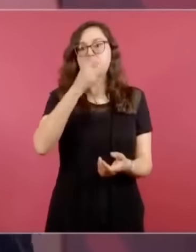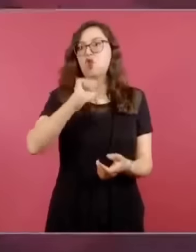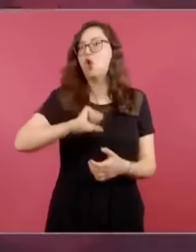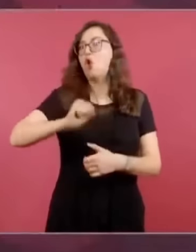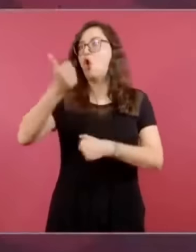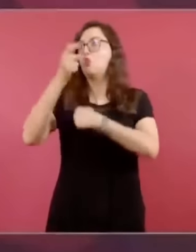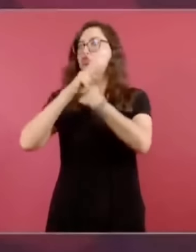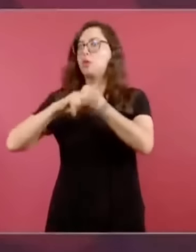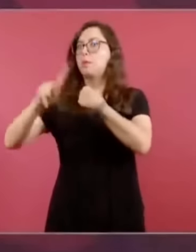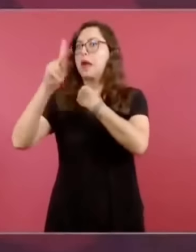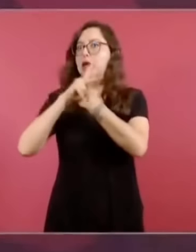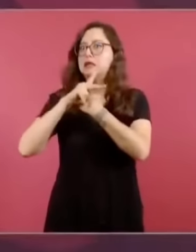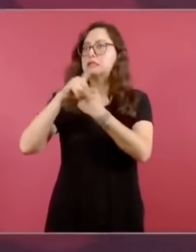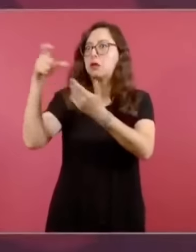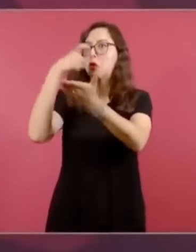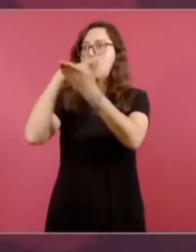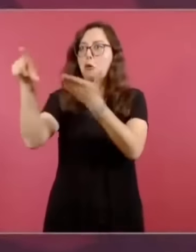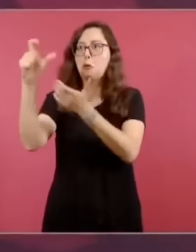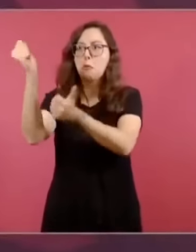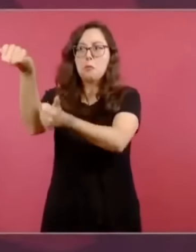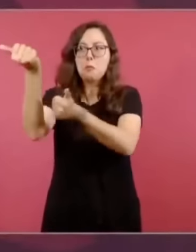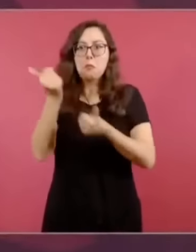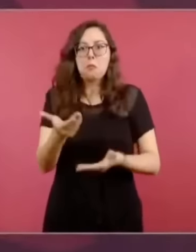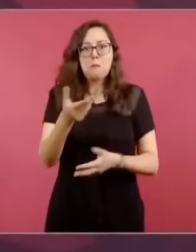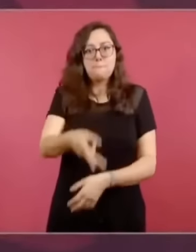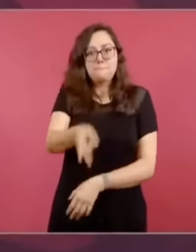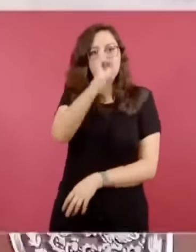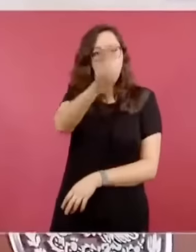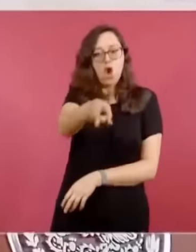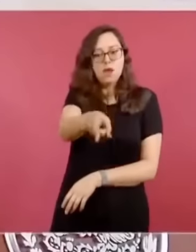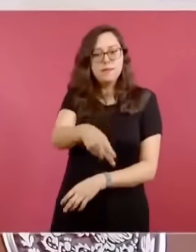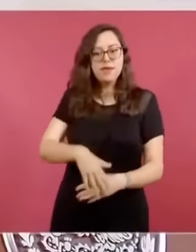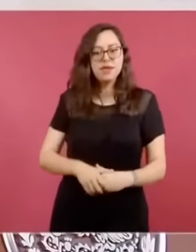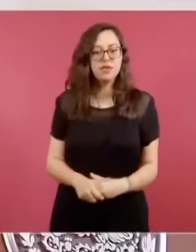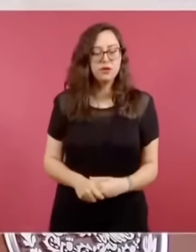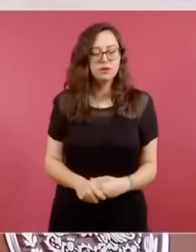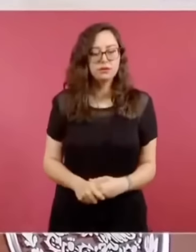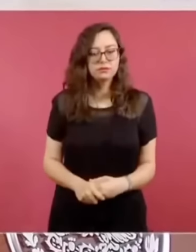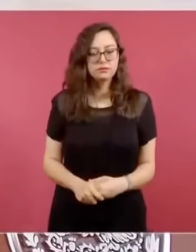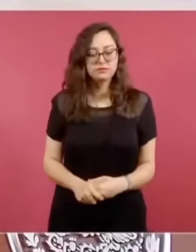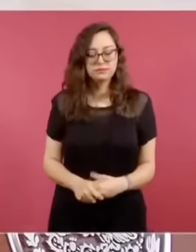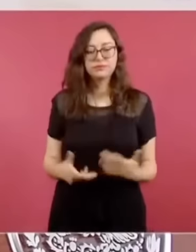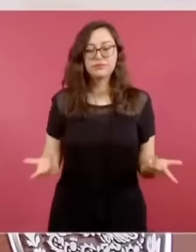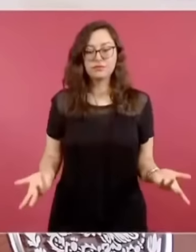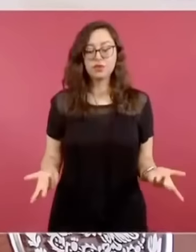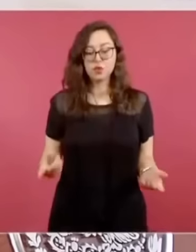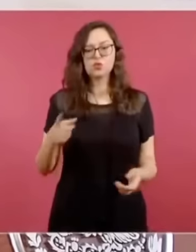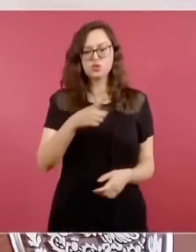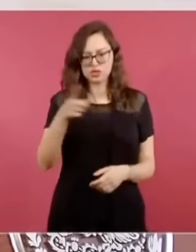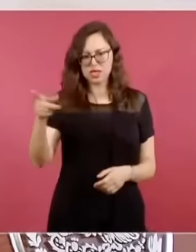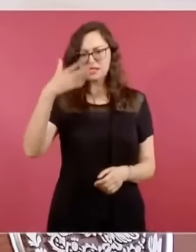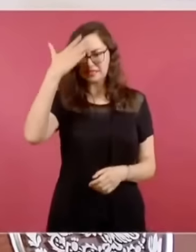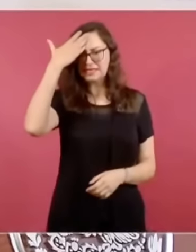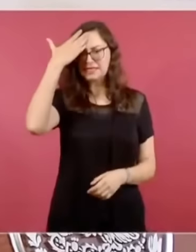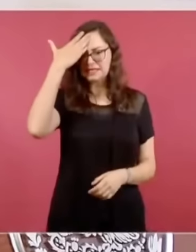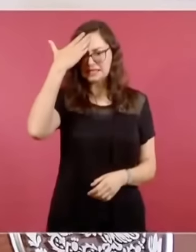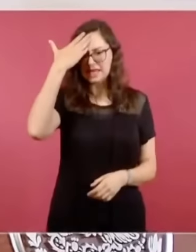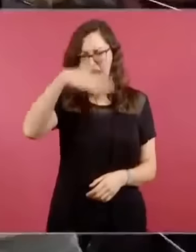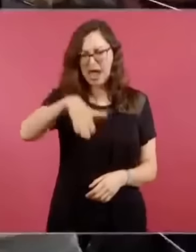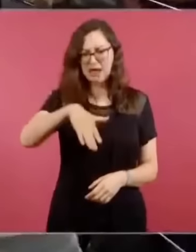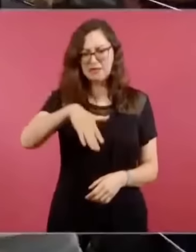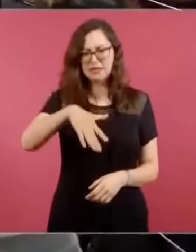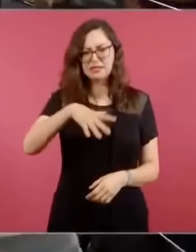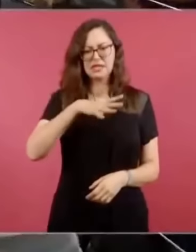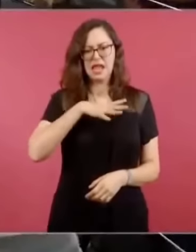Ya ven que hay una institución que se llama